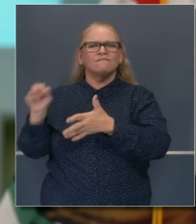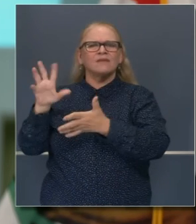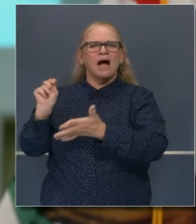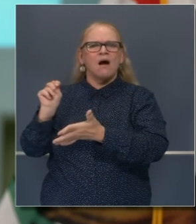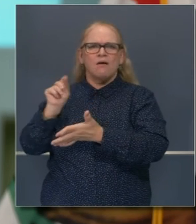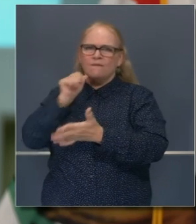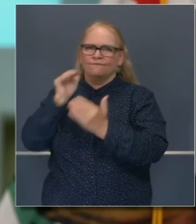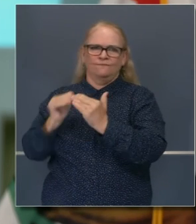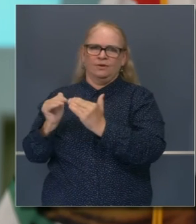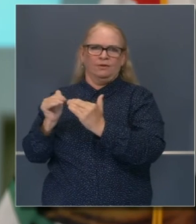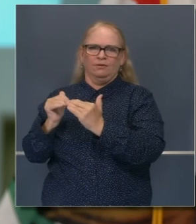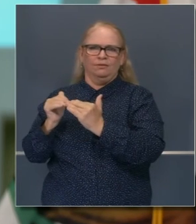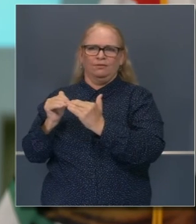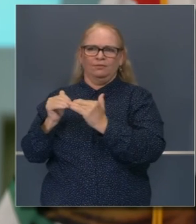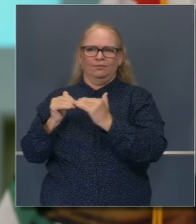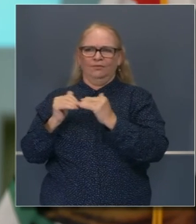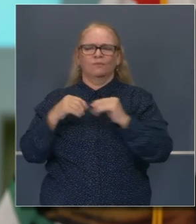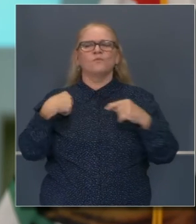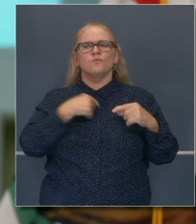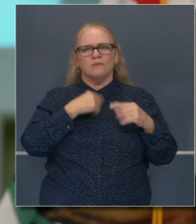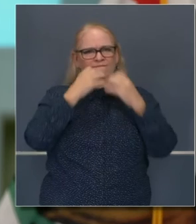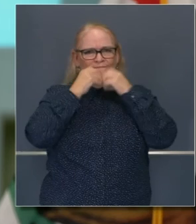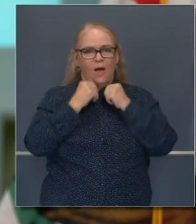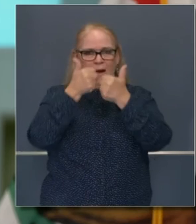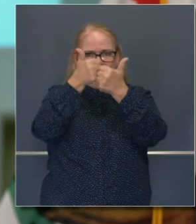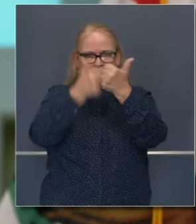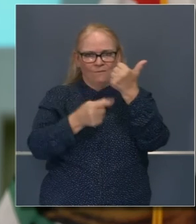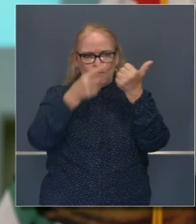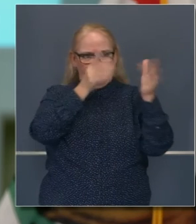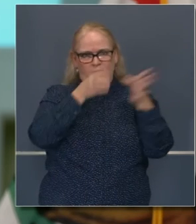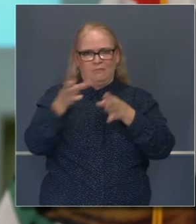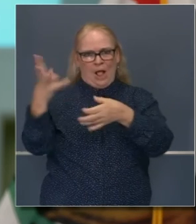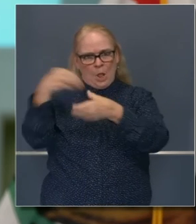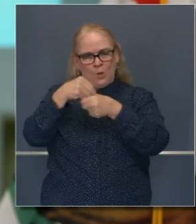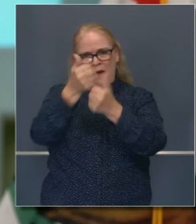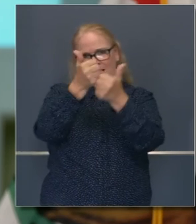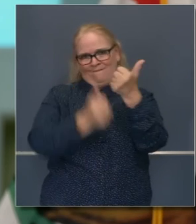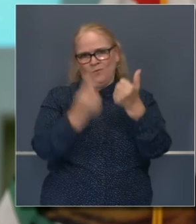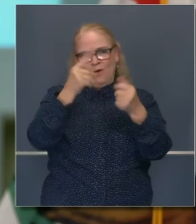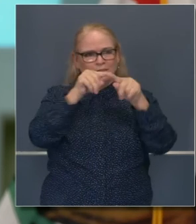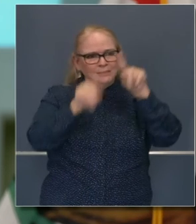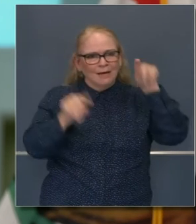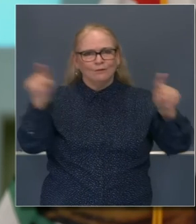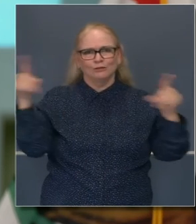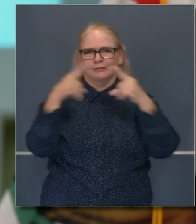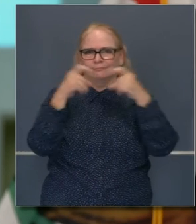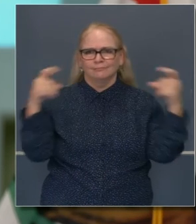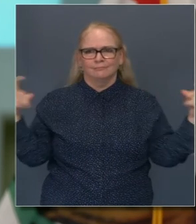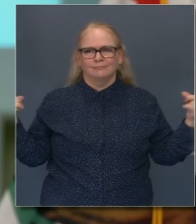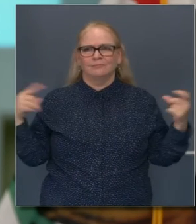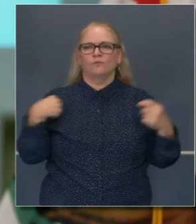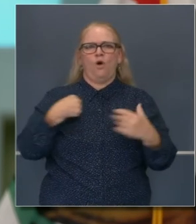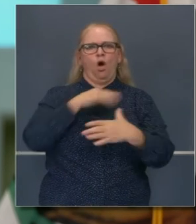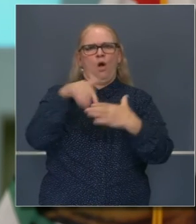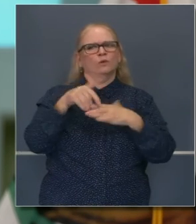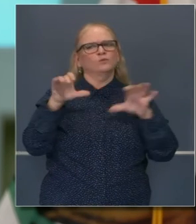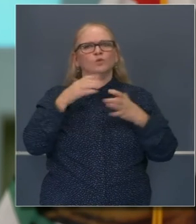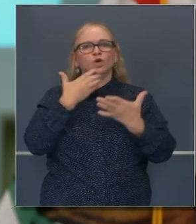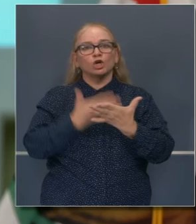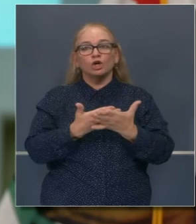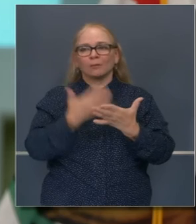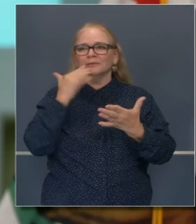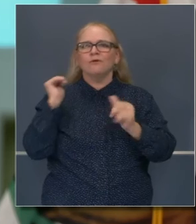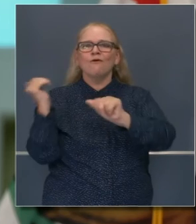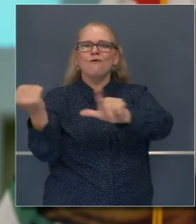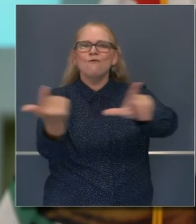Y una de las cosas que valoramos como Estado es inclusión. Y creemos que a todos nos va mejor cuando